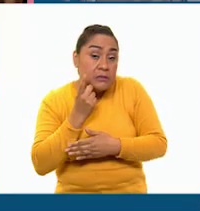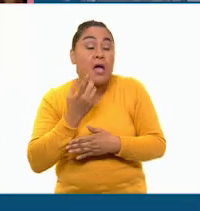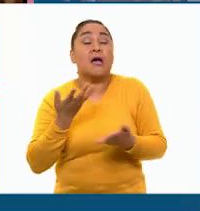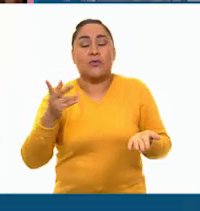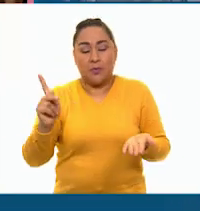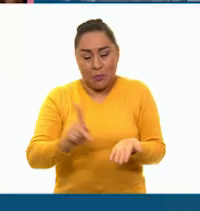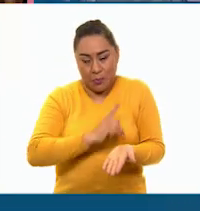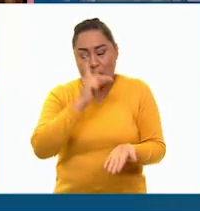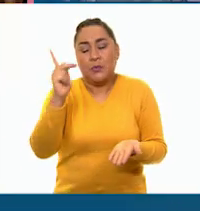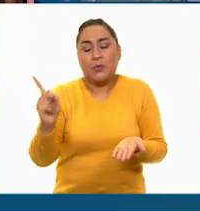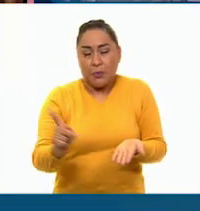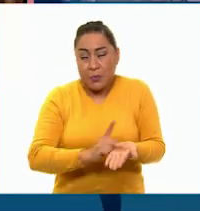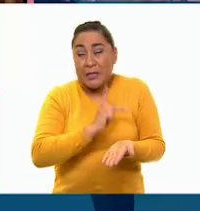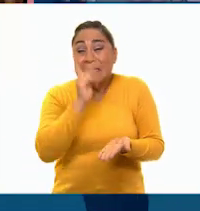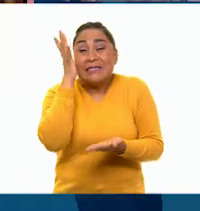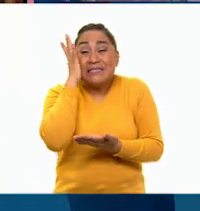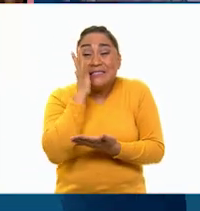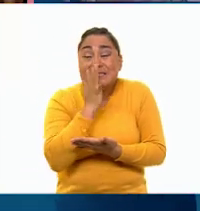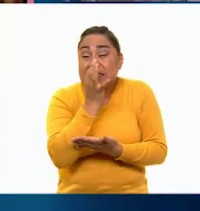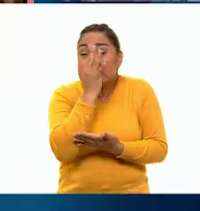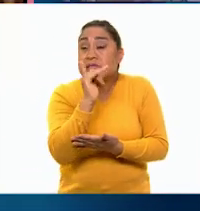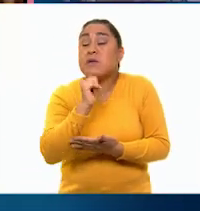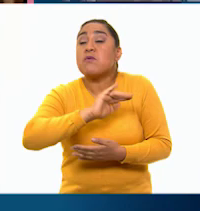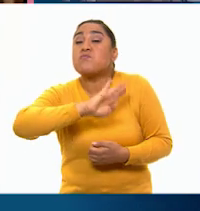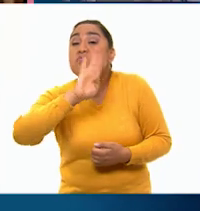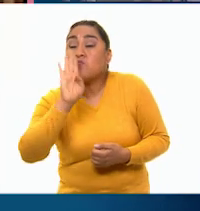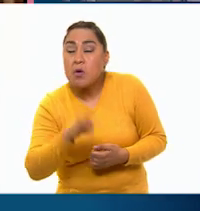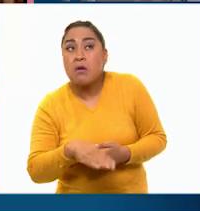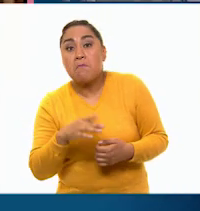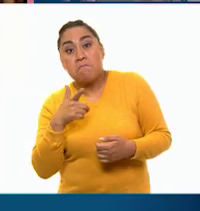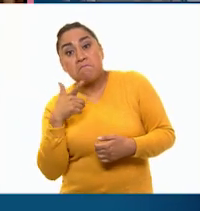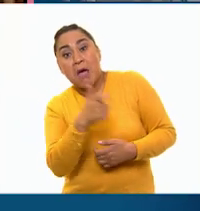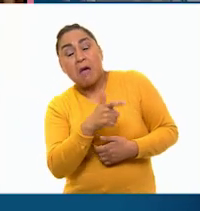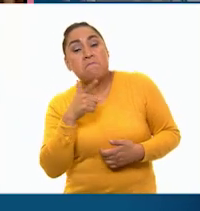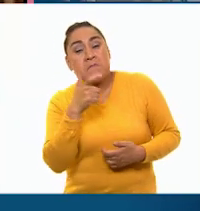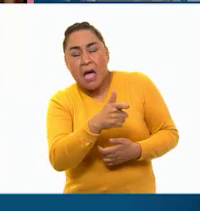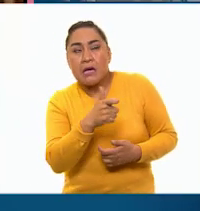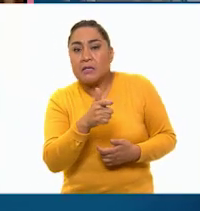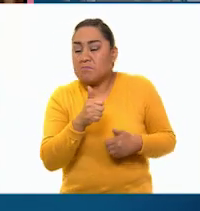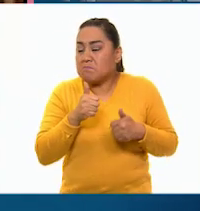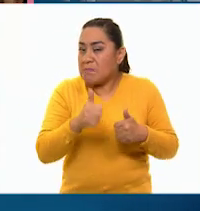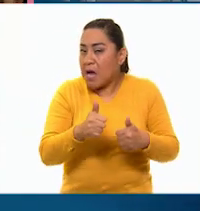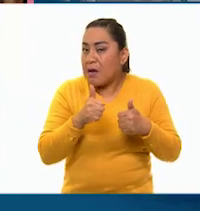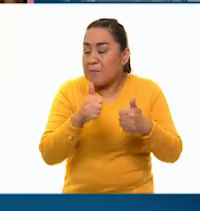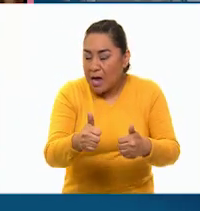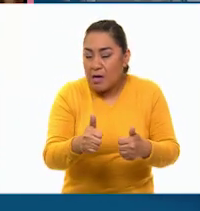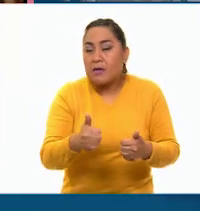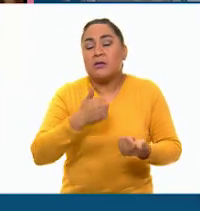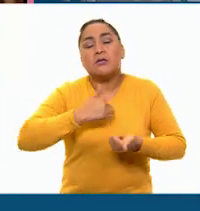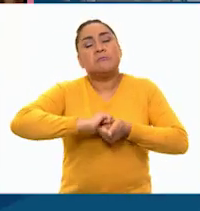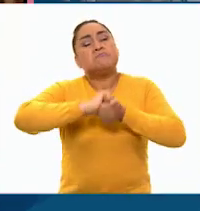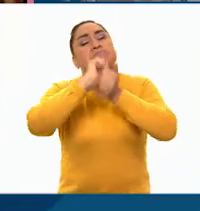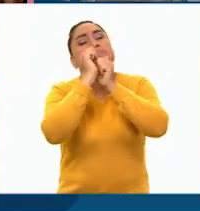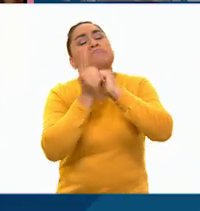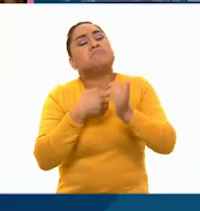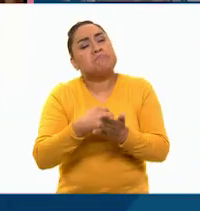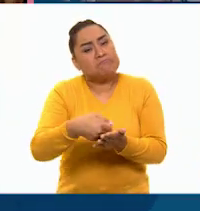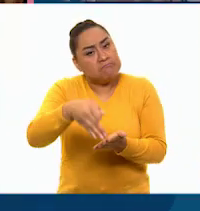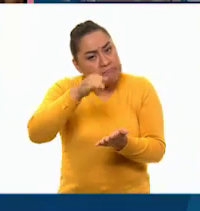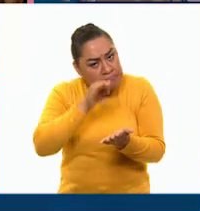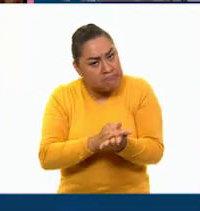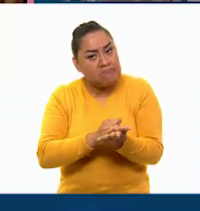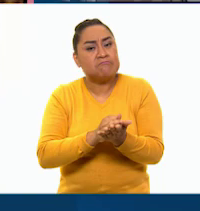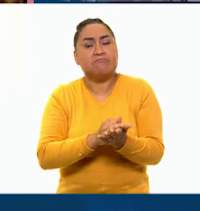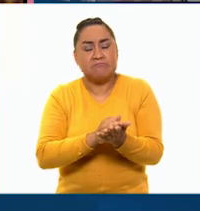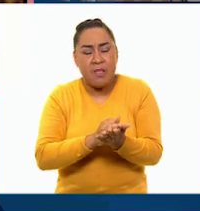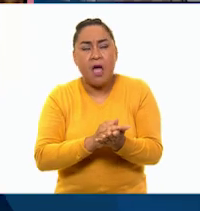veces estuvimos cerca de morir por balas o ataques directos. Me volví una valiente combatiente.